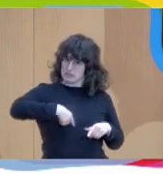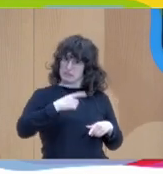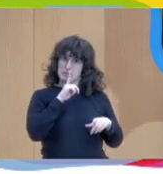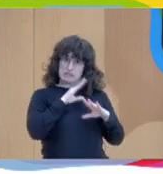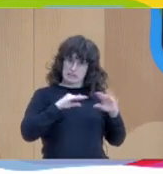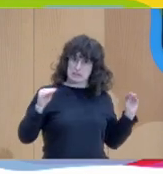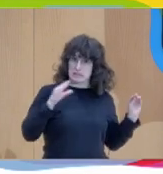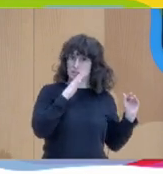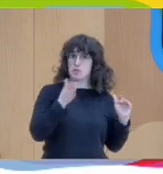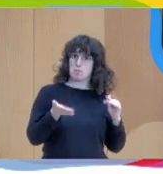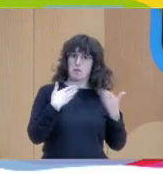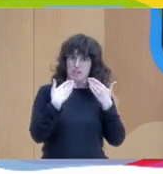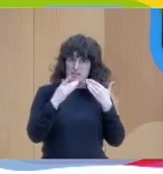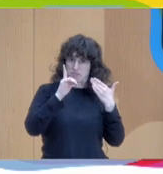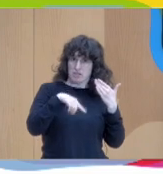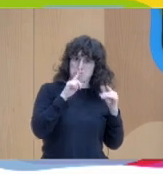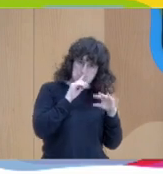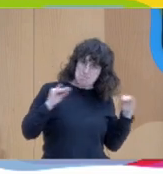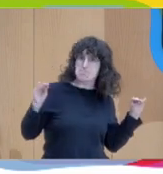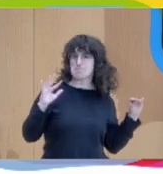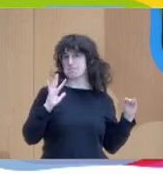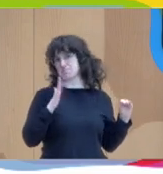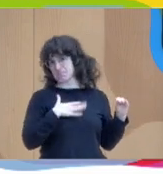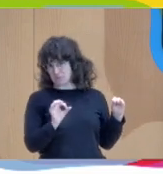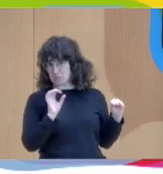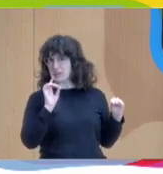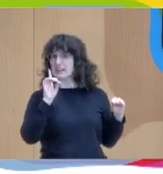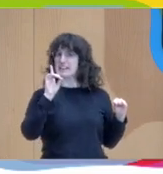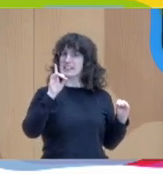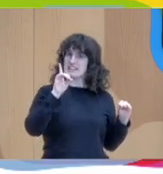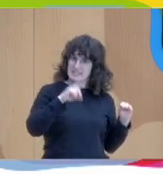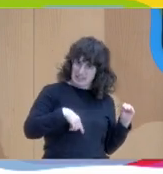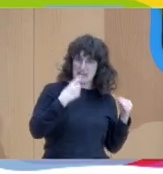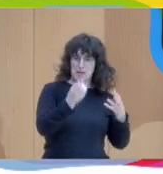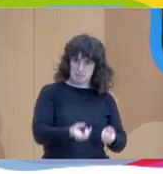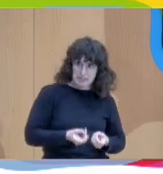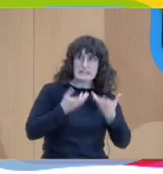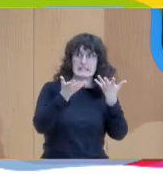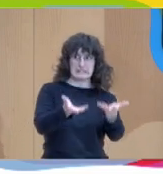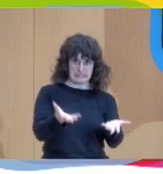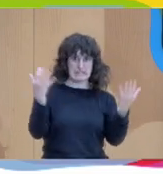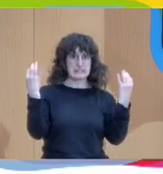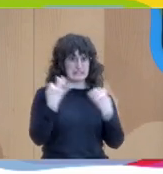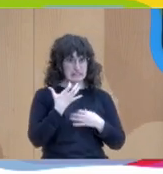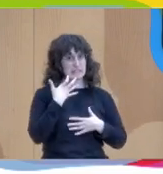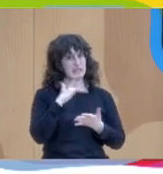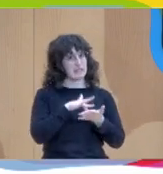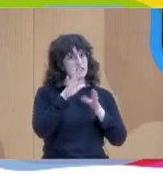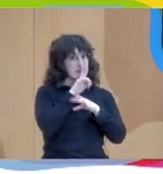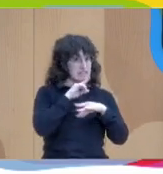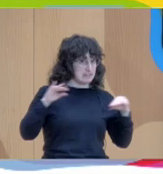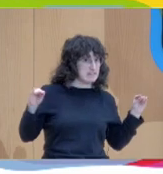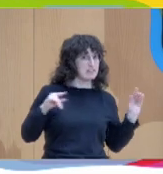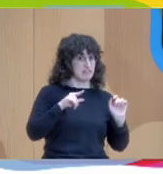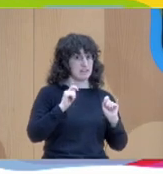silencio también es palabra y el silencio también es habla y en ese silencio se sienten escuchadas y se han sentido bien y se ha mejorado mucho la